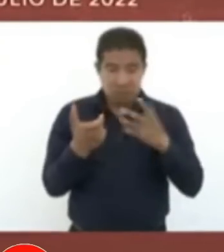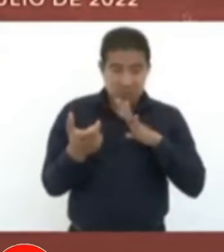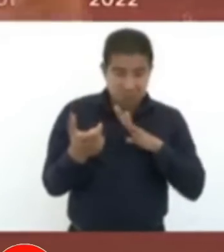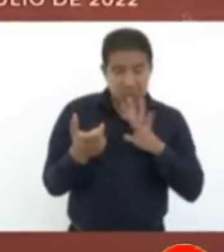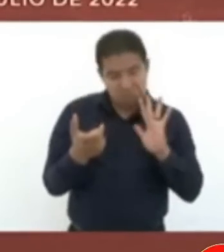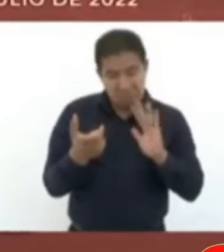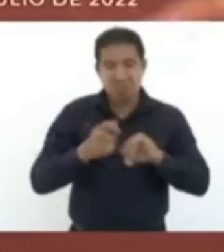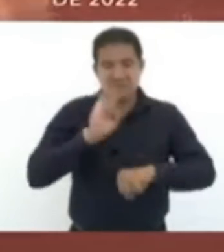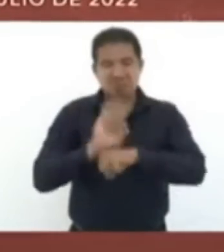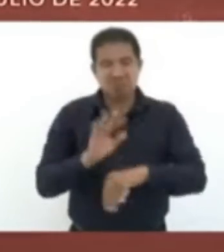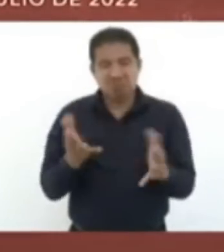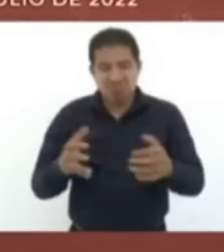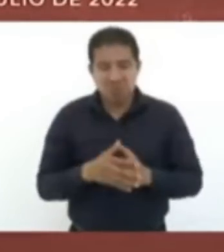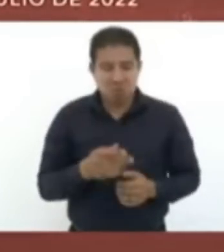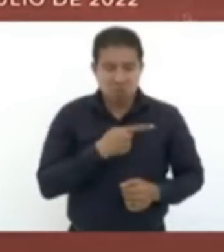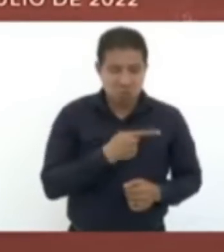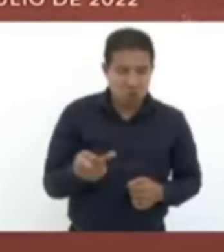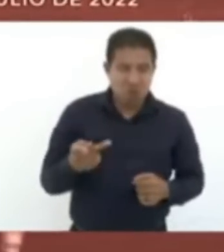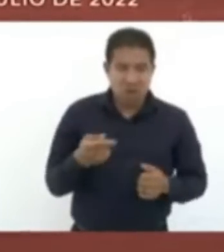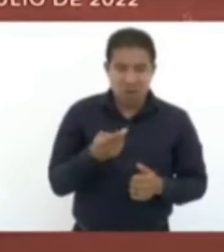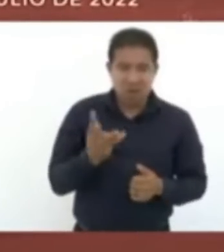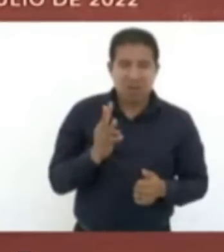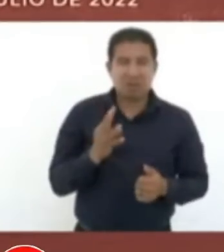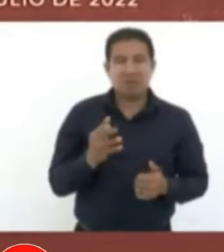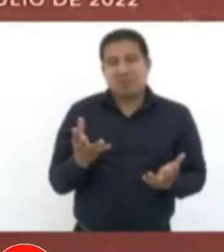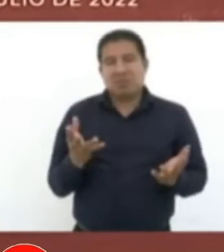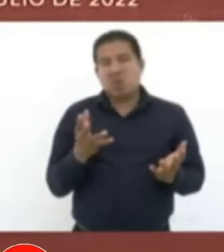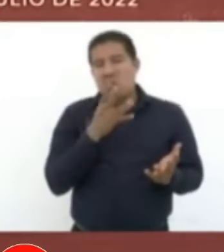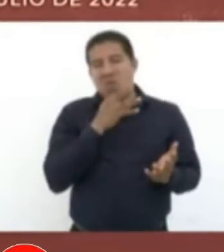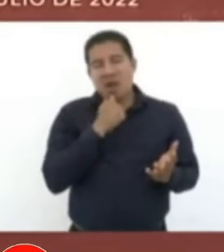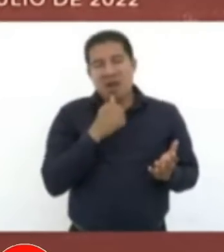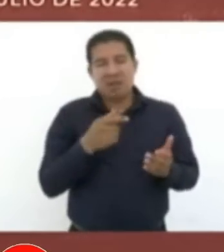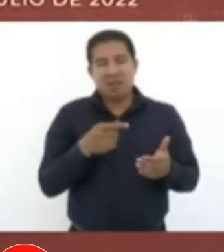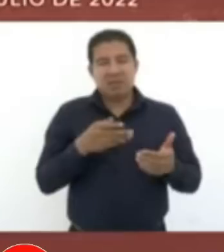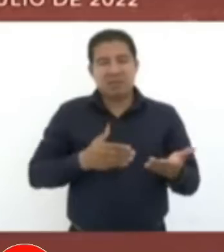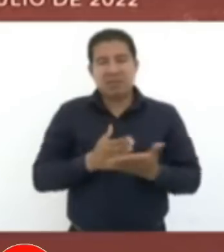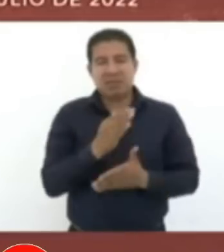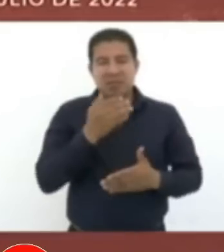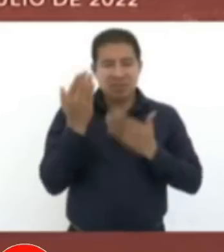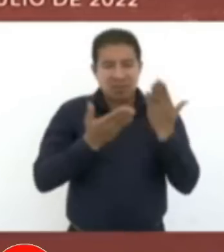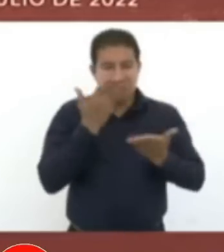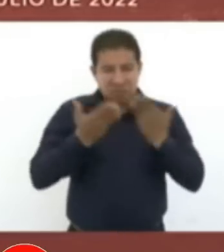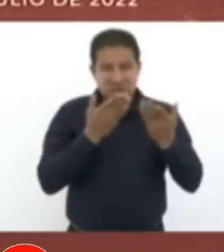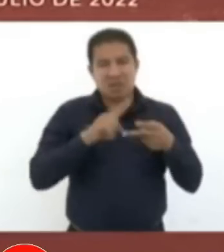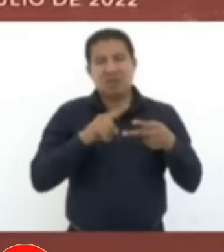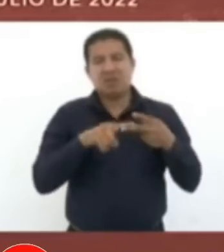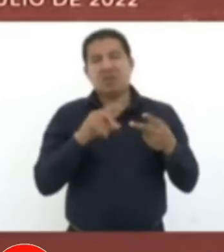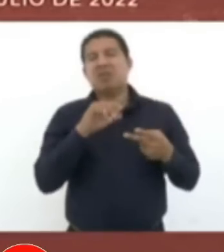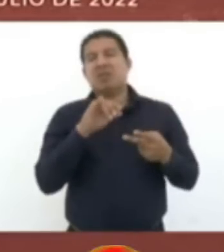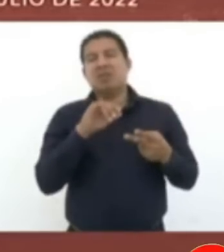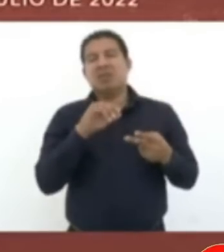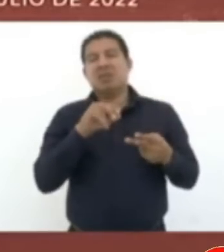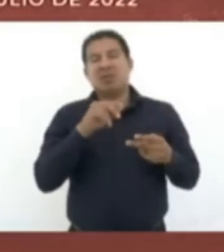El que fuese pobre no tenía posibilidad ni de estudio, ni de ser